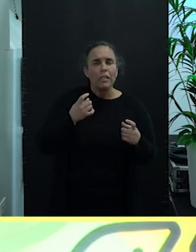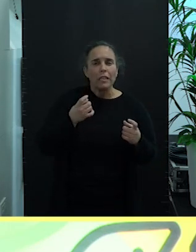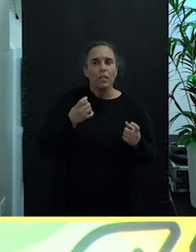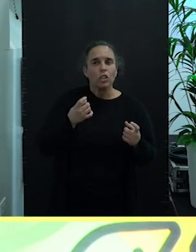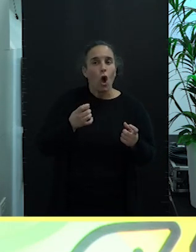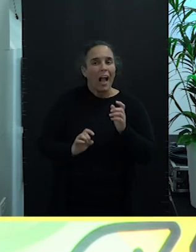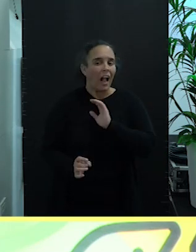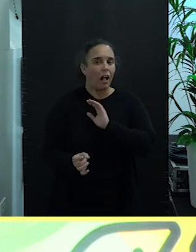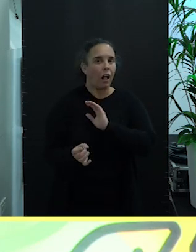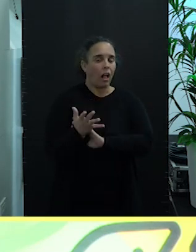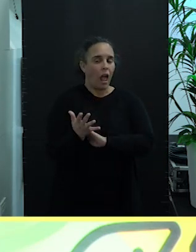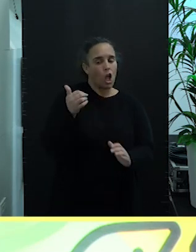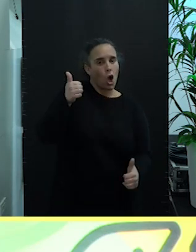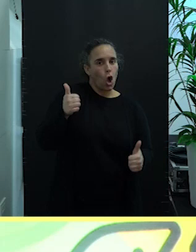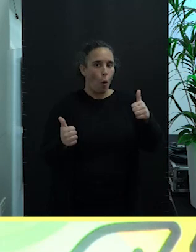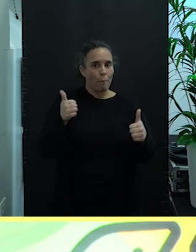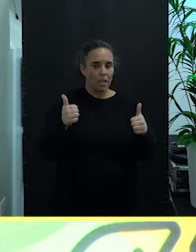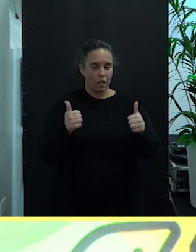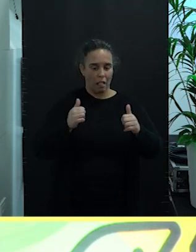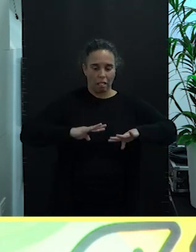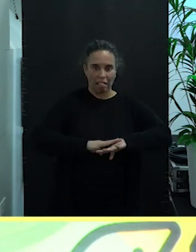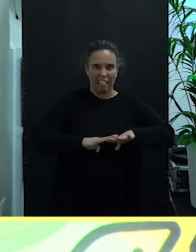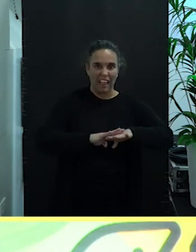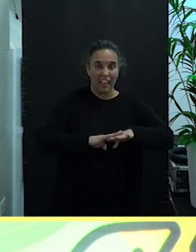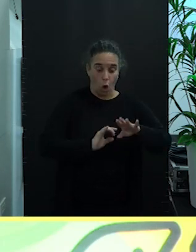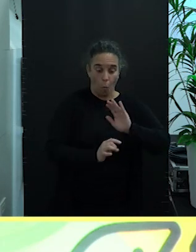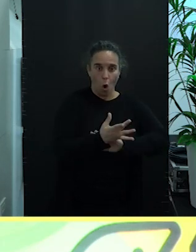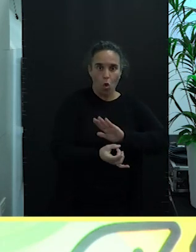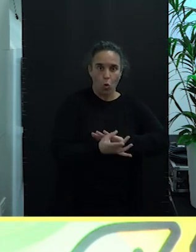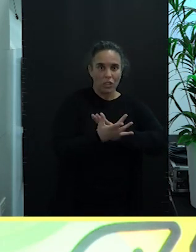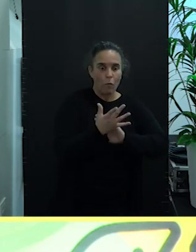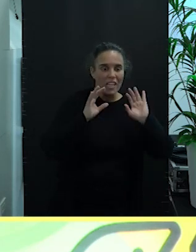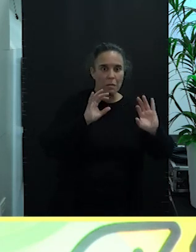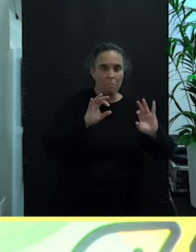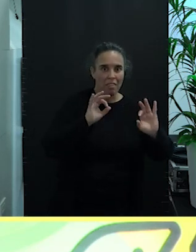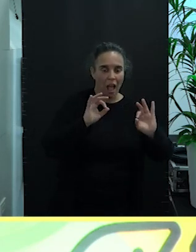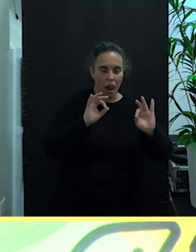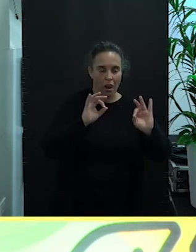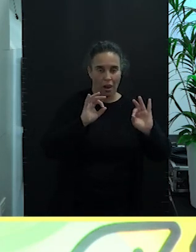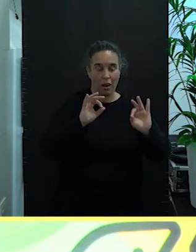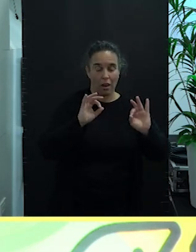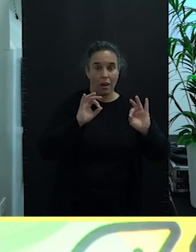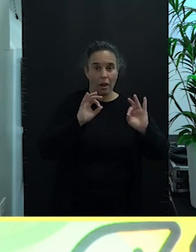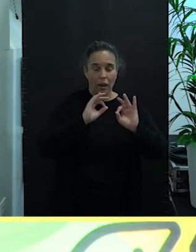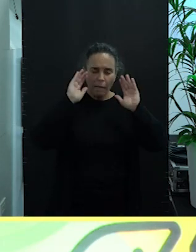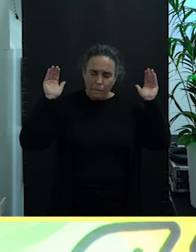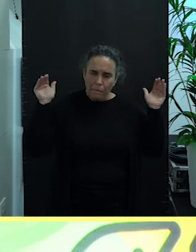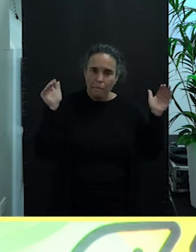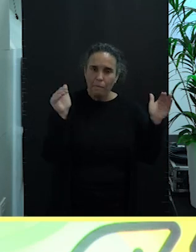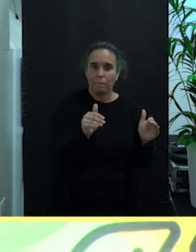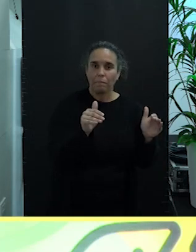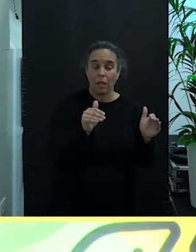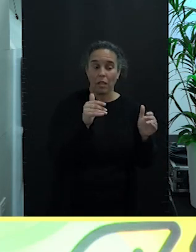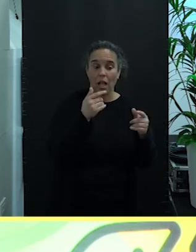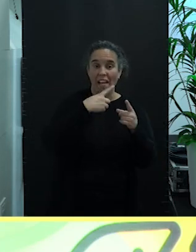competitividad de nuestro tejido productivo especial, haciendo especial atención a los potenciales efectos